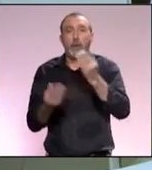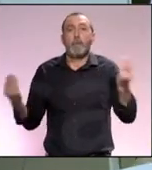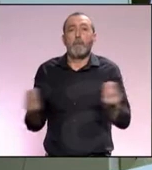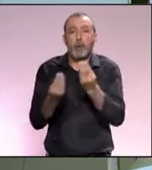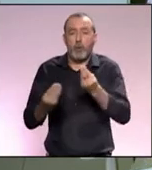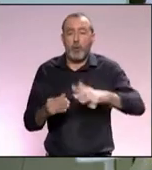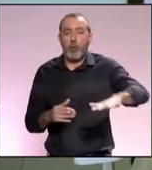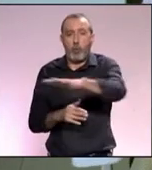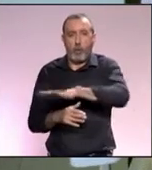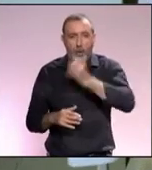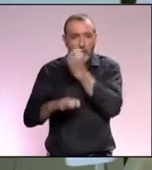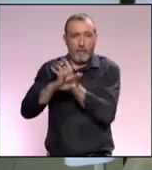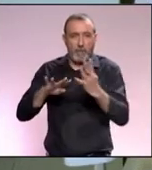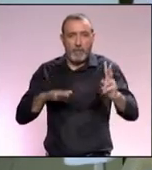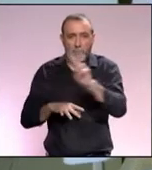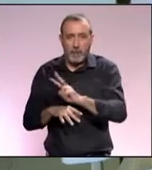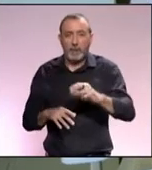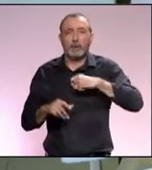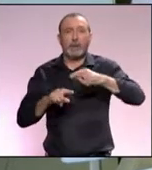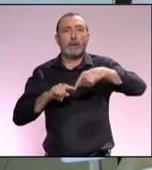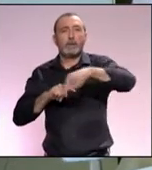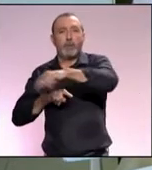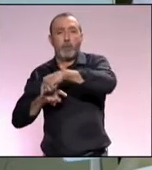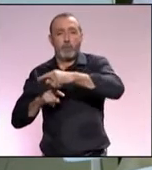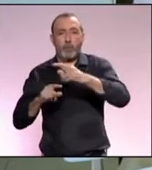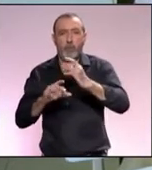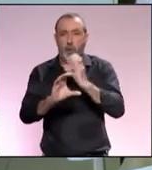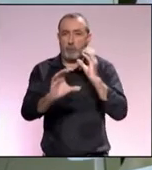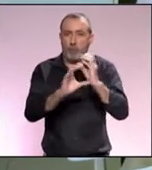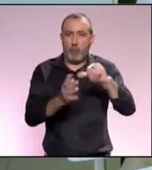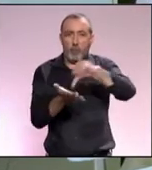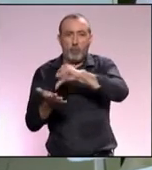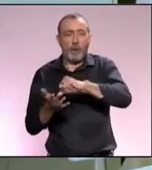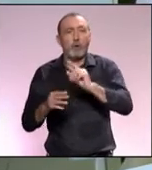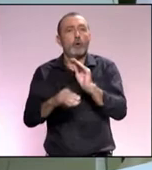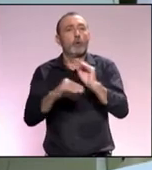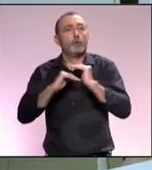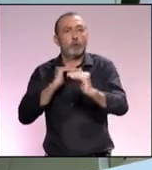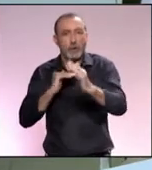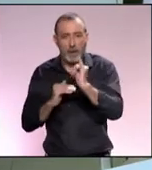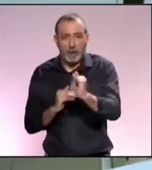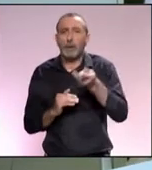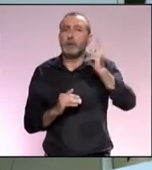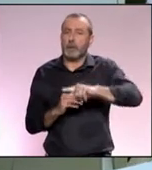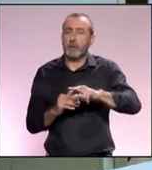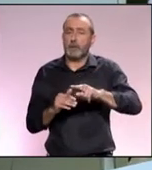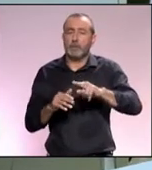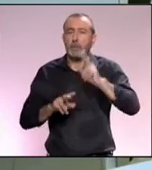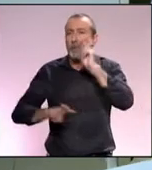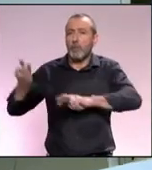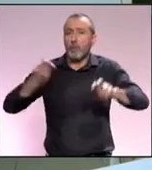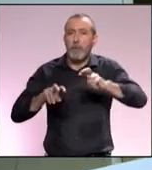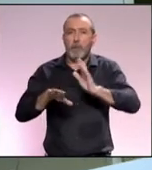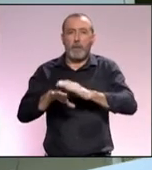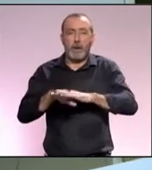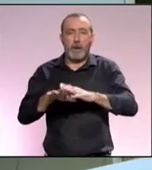zonas verdes, que tiene un transporte urbano sostenible, que le ha ganado espacio para el